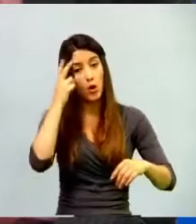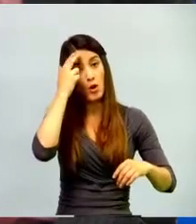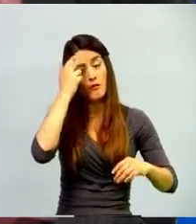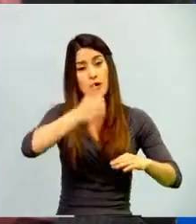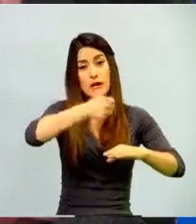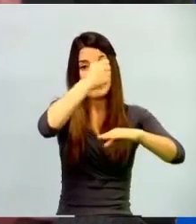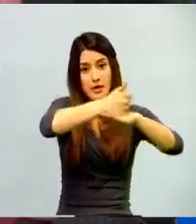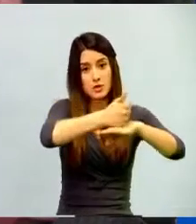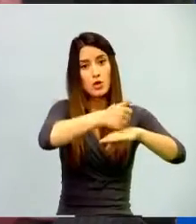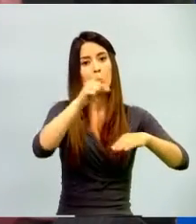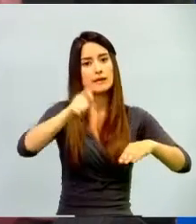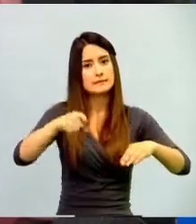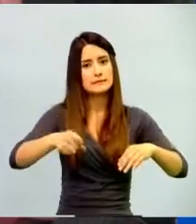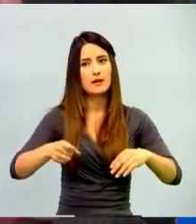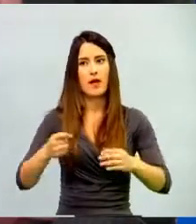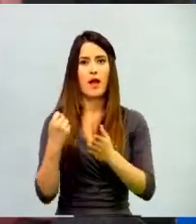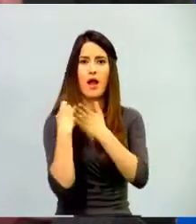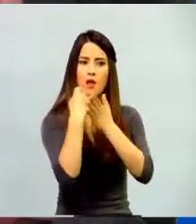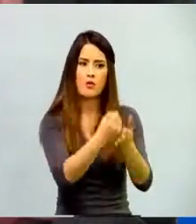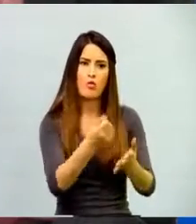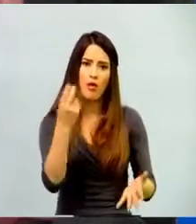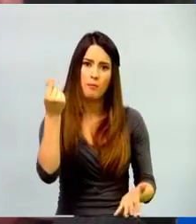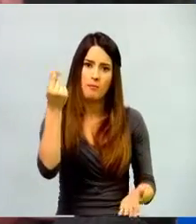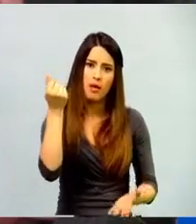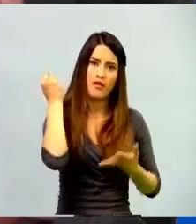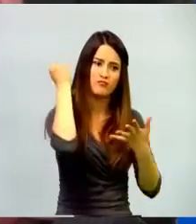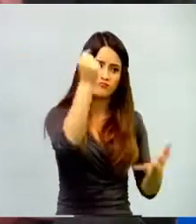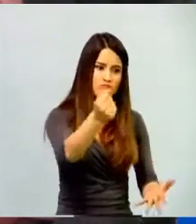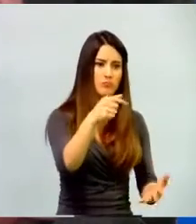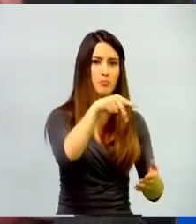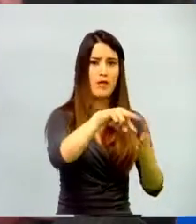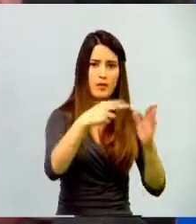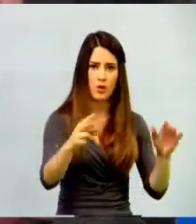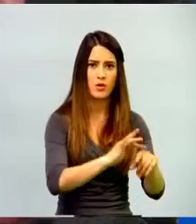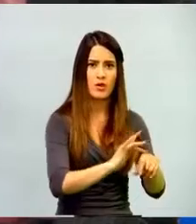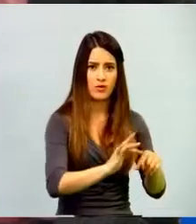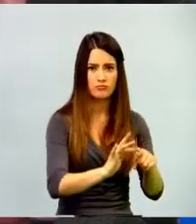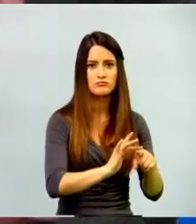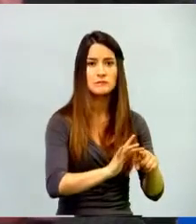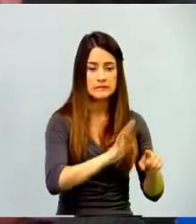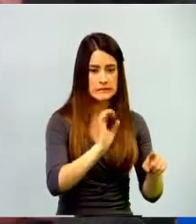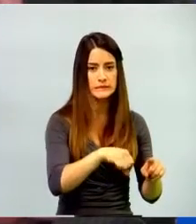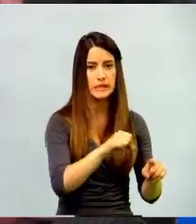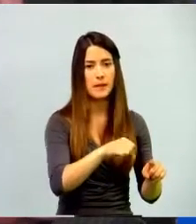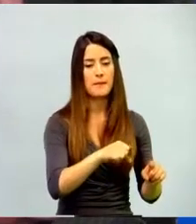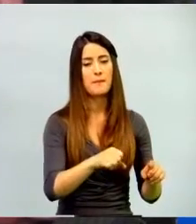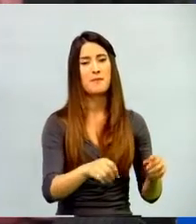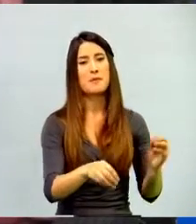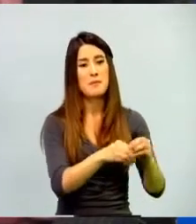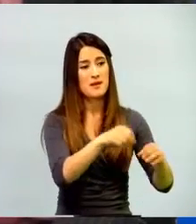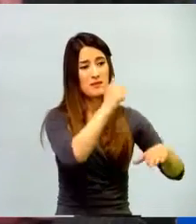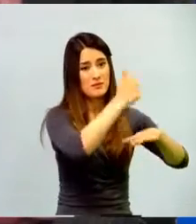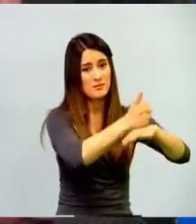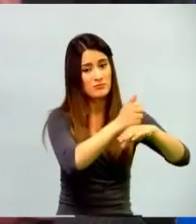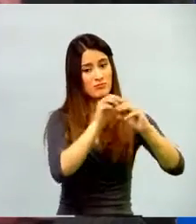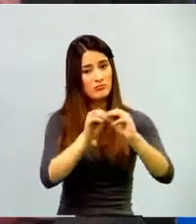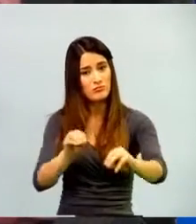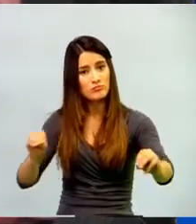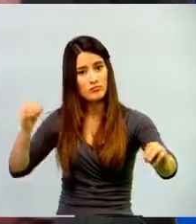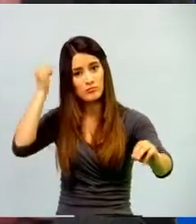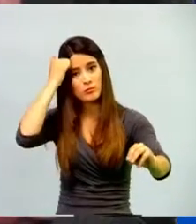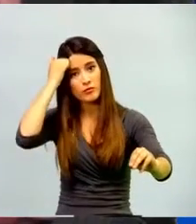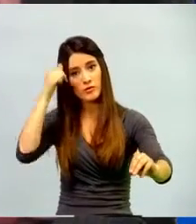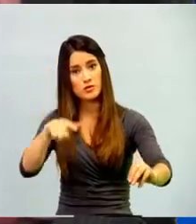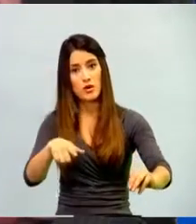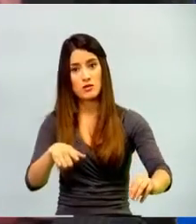esas ayudas financieras, esos recursos, también es importante que él haga conciencia por lo que está